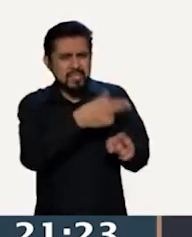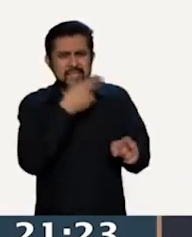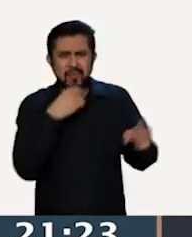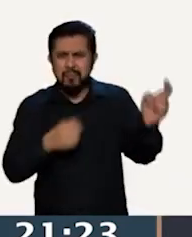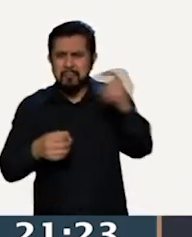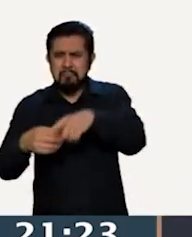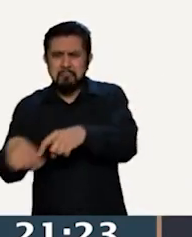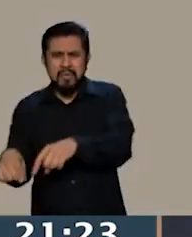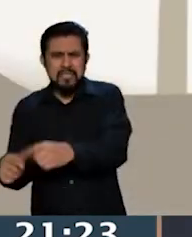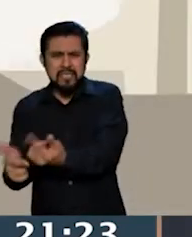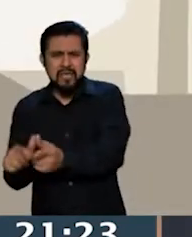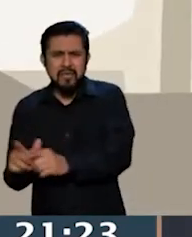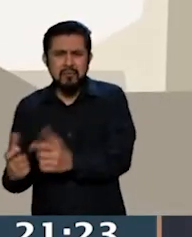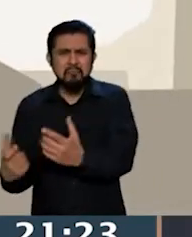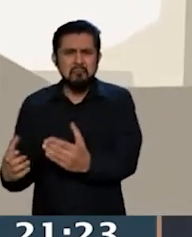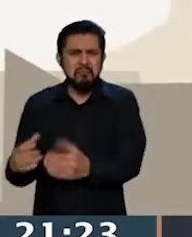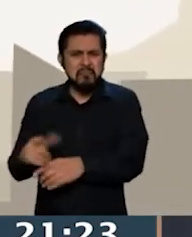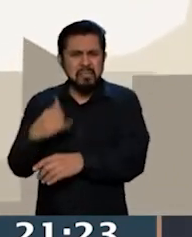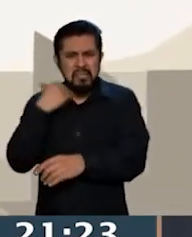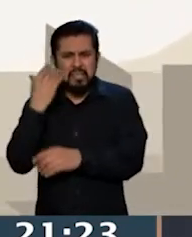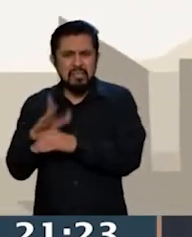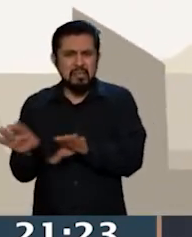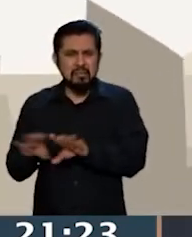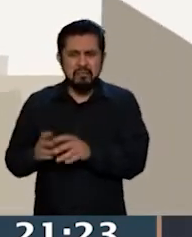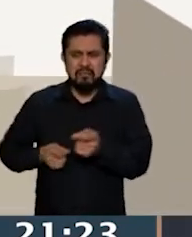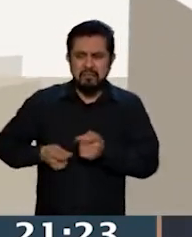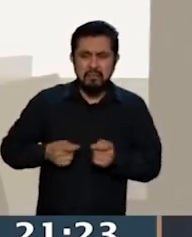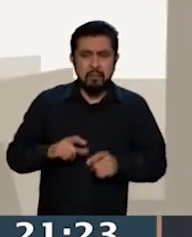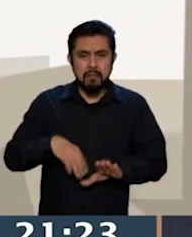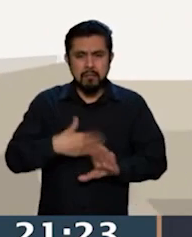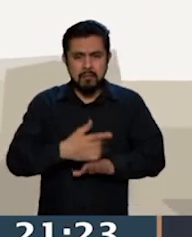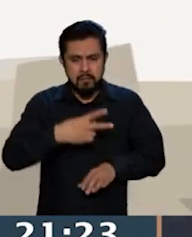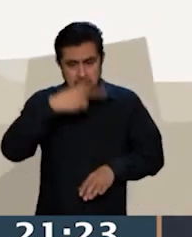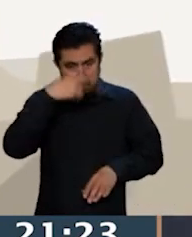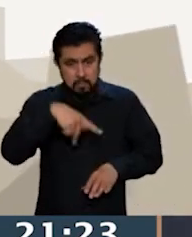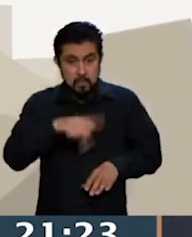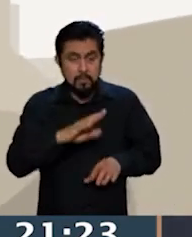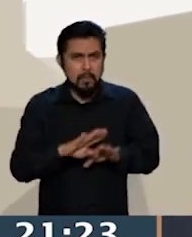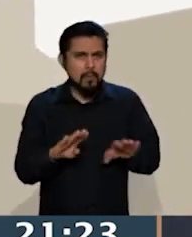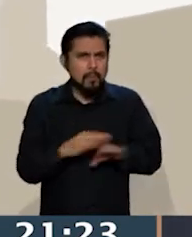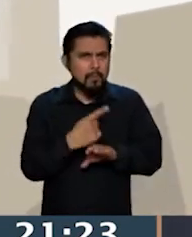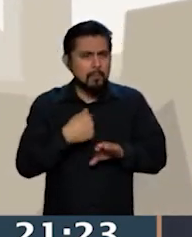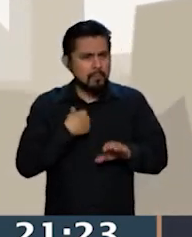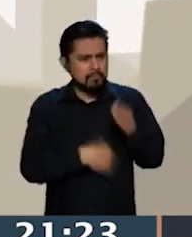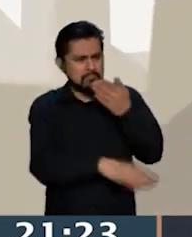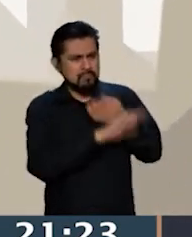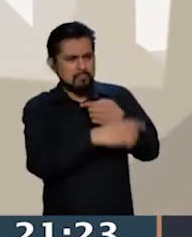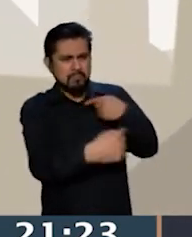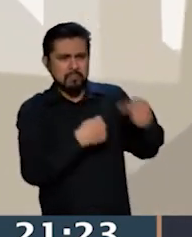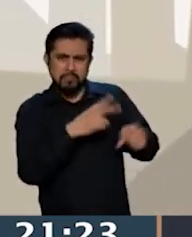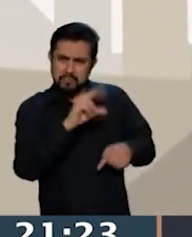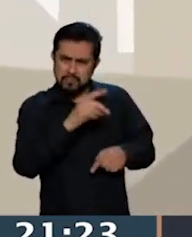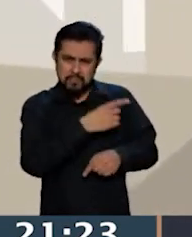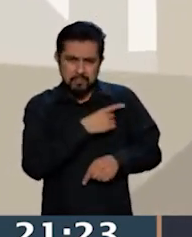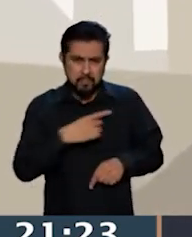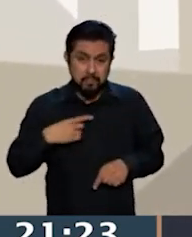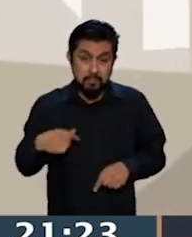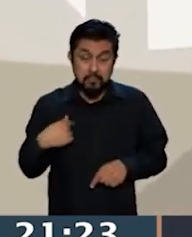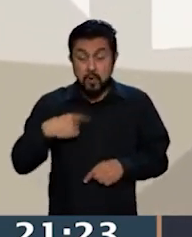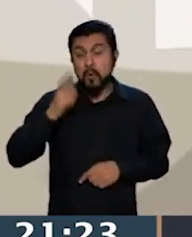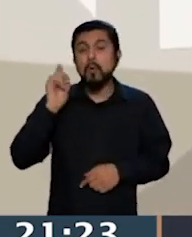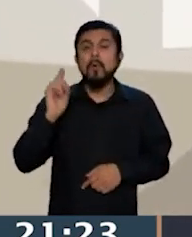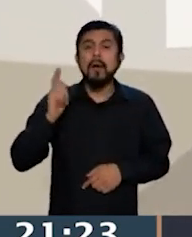con la búsqueda de denigrar a una persona. Y yo creo que ojalá esta sanción, esta queja,